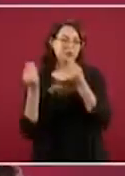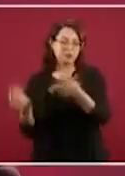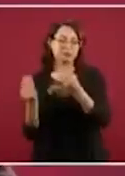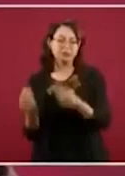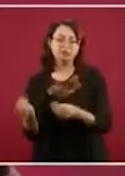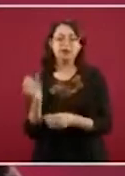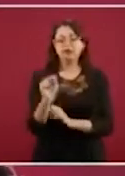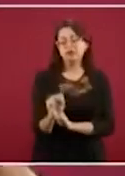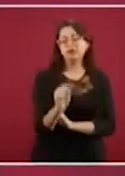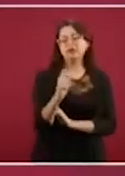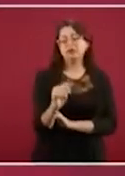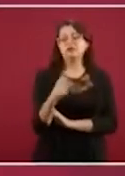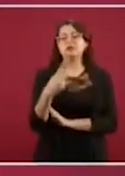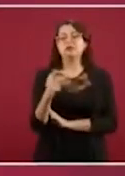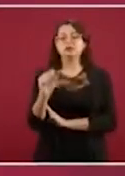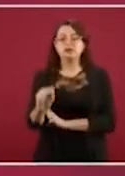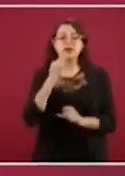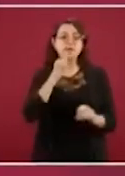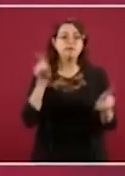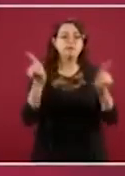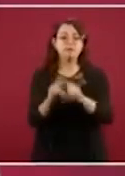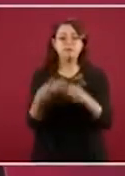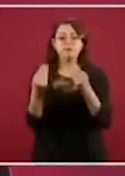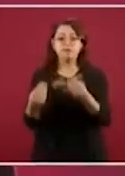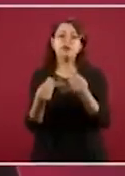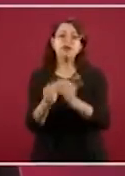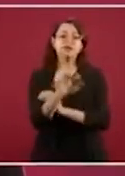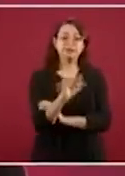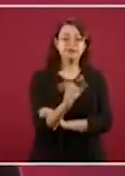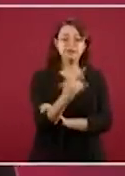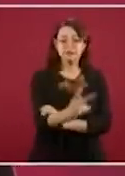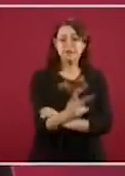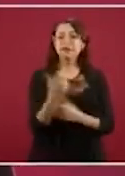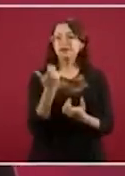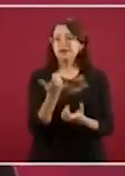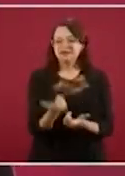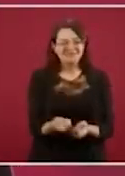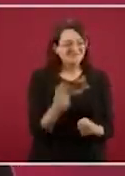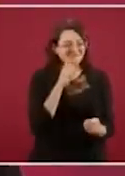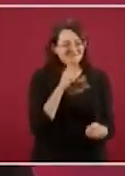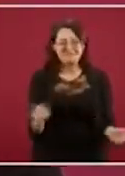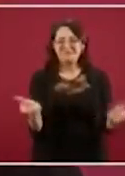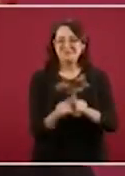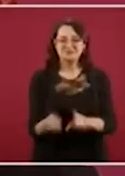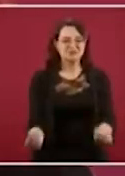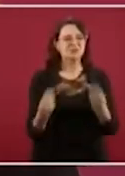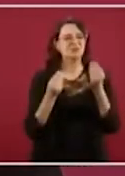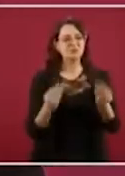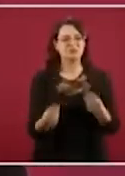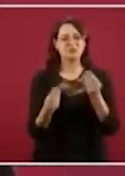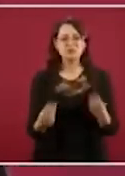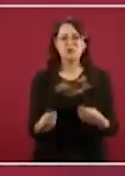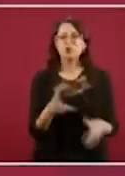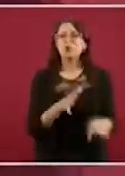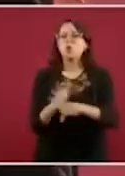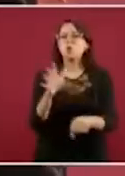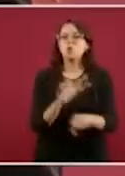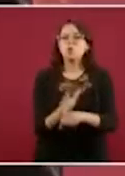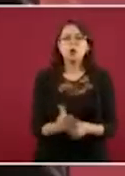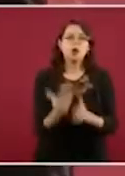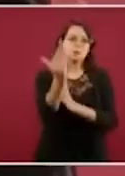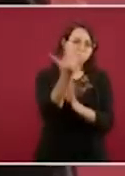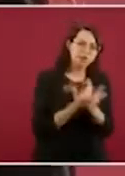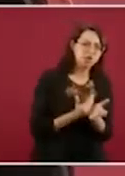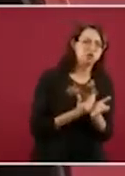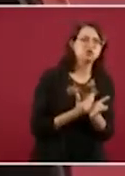Secretaría del Trabajo también trabajamos mucho con ellos, Secretaría de Educación Pública tenemos muchísimas mandas. ¿Con qué secretarías trabajamos menos